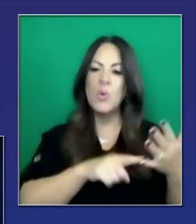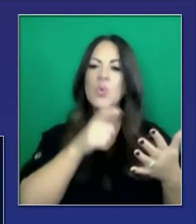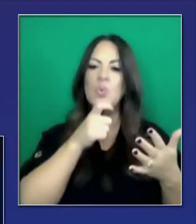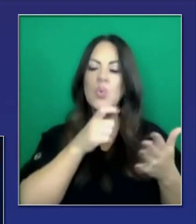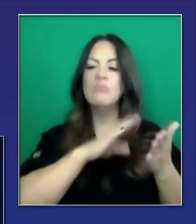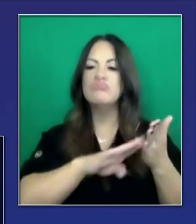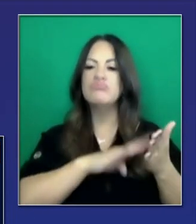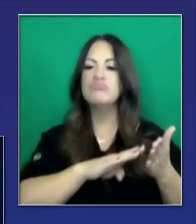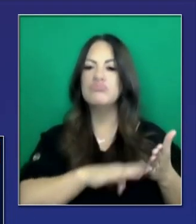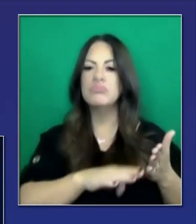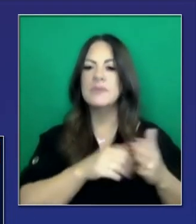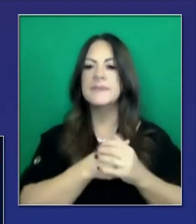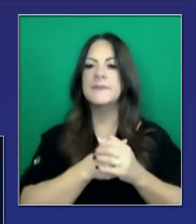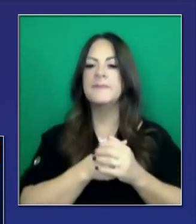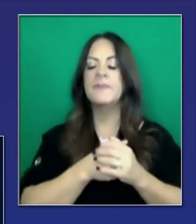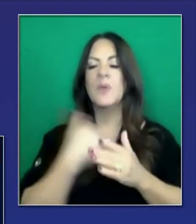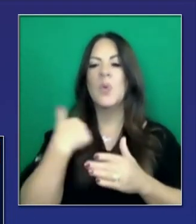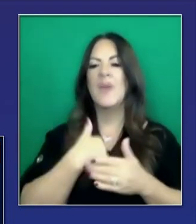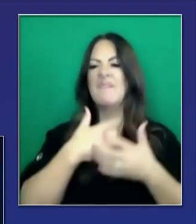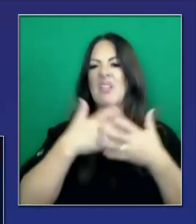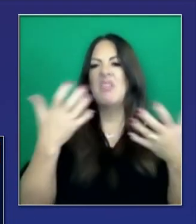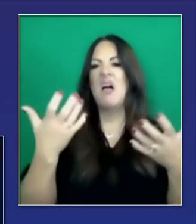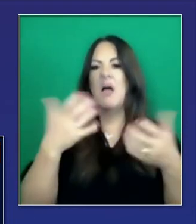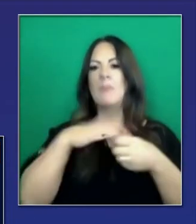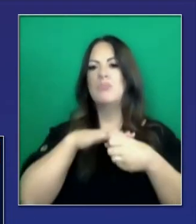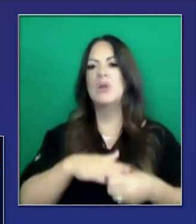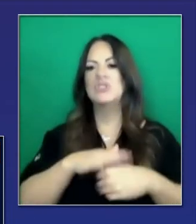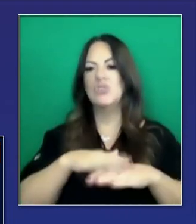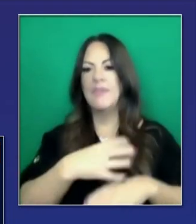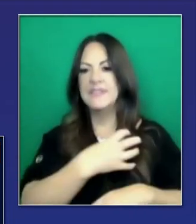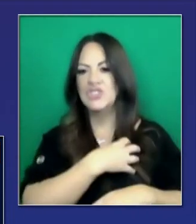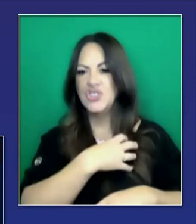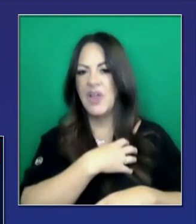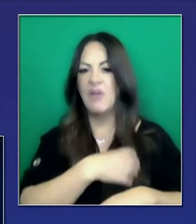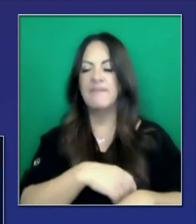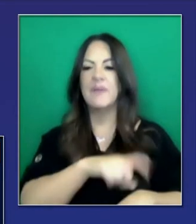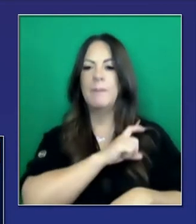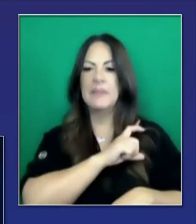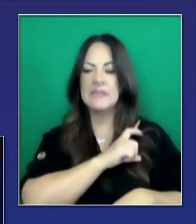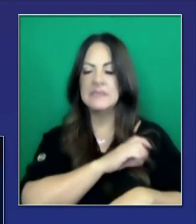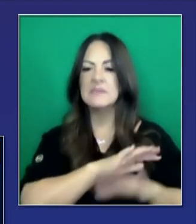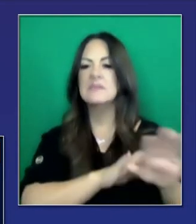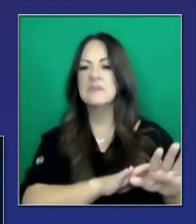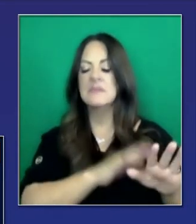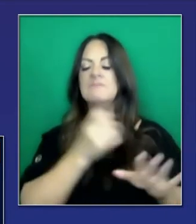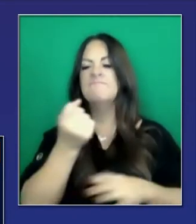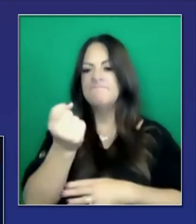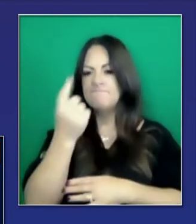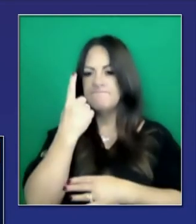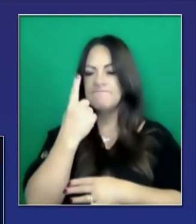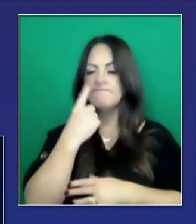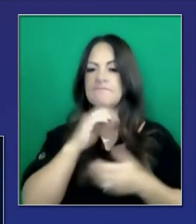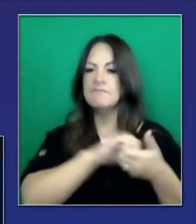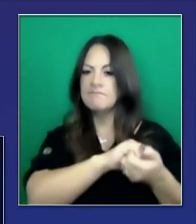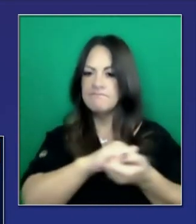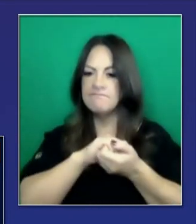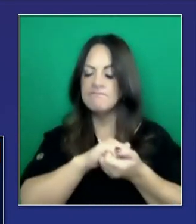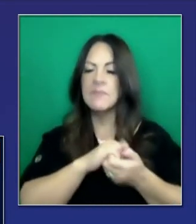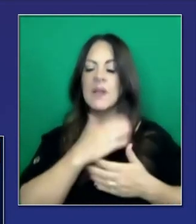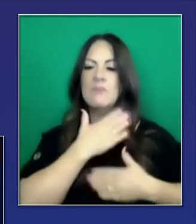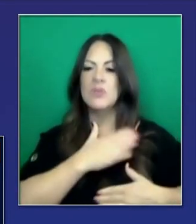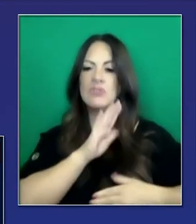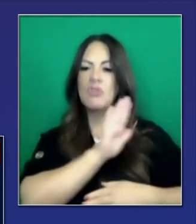condado. Hay gran presión en el condado para los alguaciles y quiero reconocer que esa presión, debo reconocer la